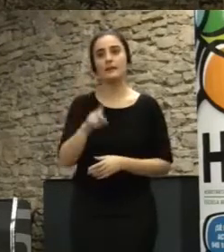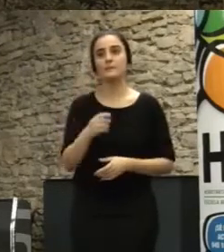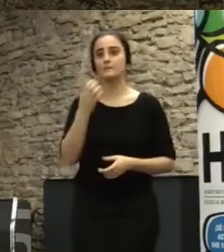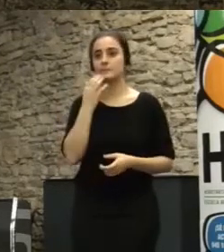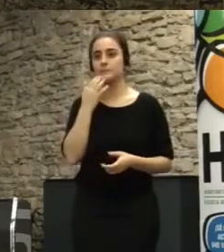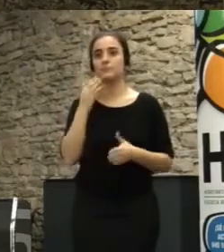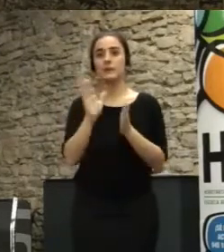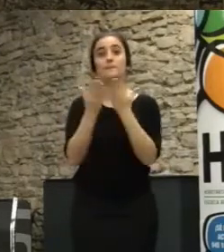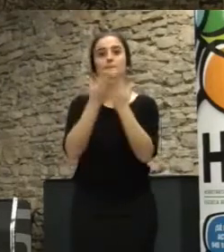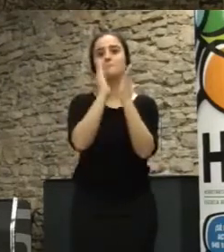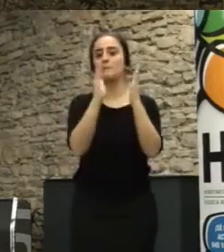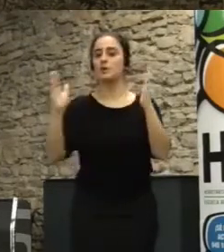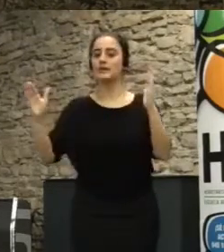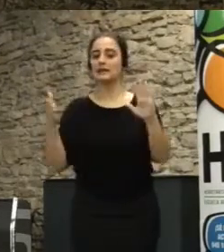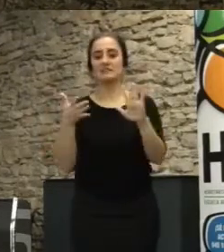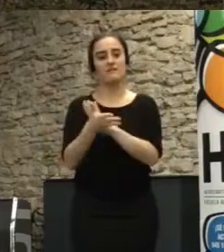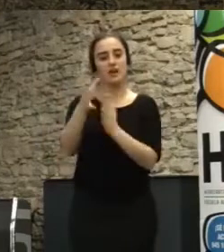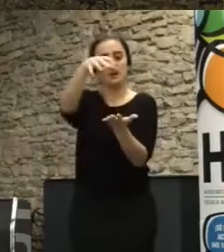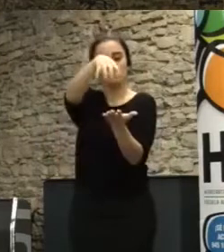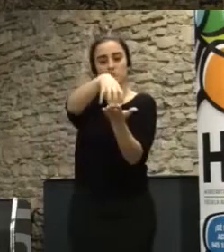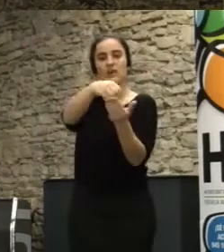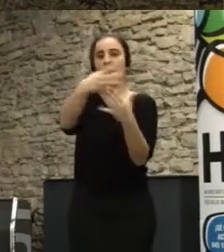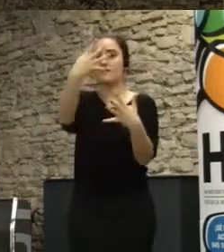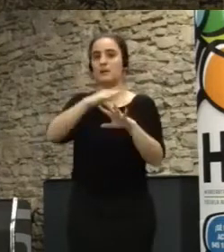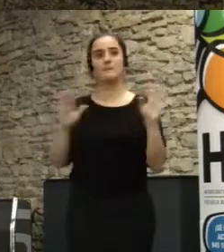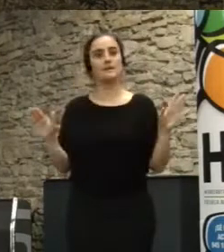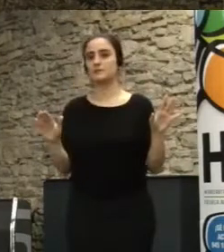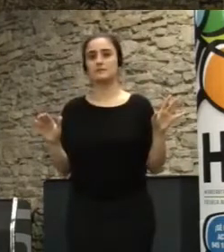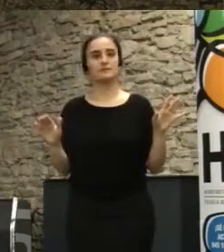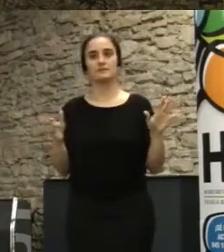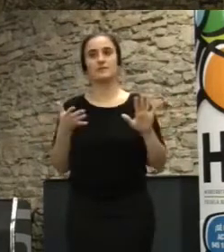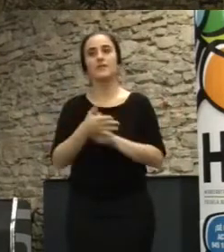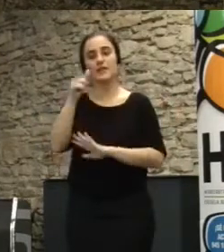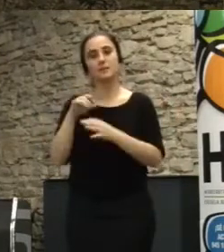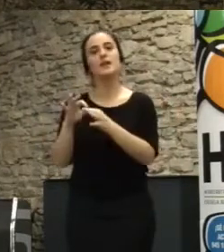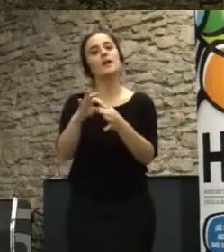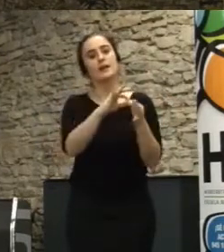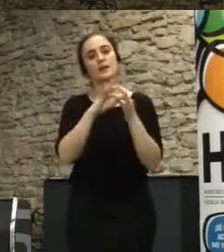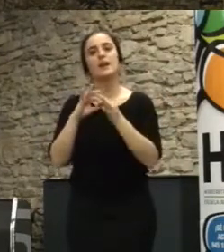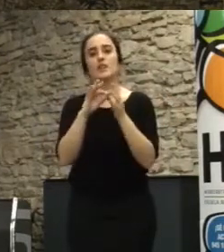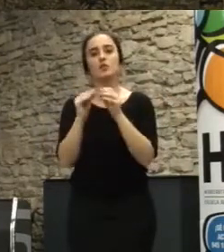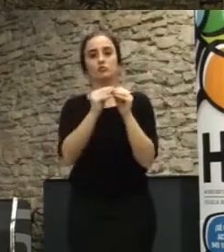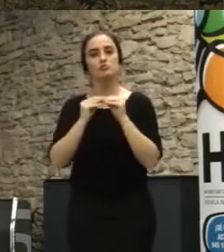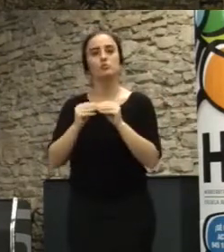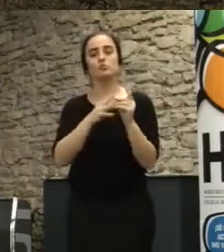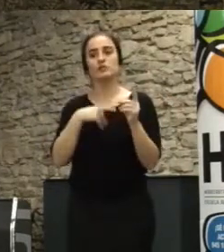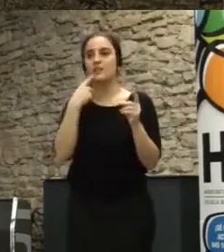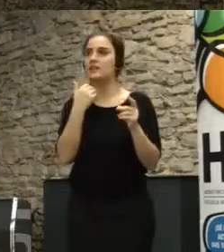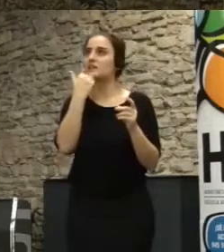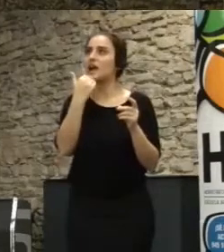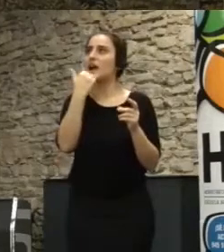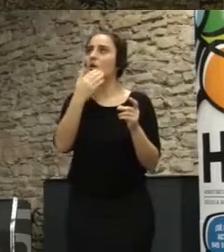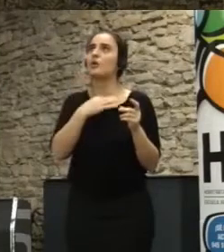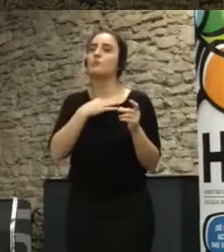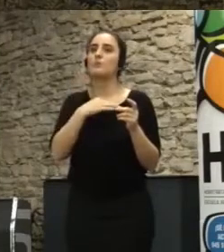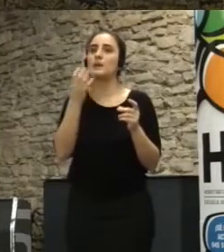o sea una biblioteca es más que una infraestructura y un edificio ¿no? es un conjunto de relaciones es algo que puede ser una interfaz ¿no?